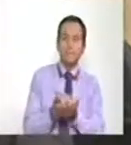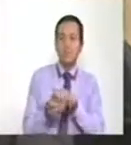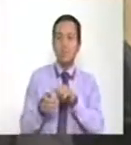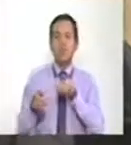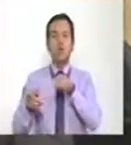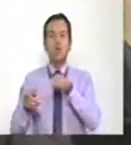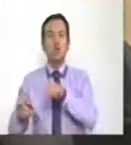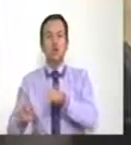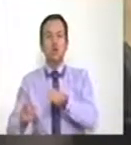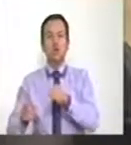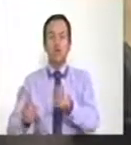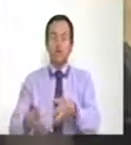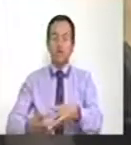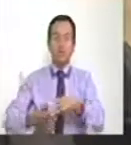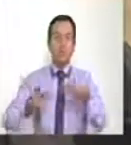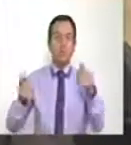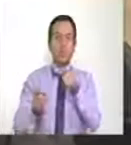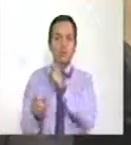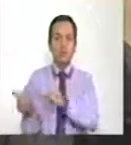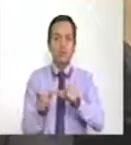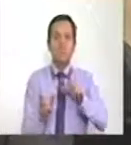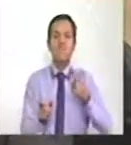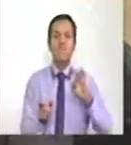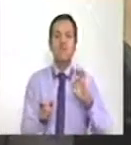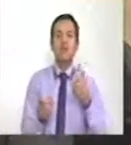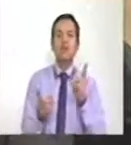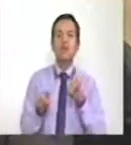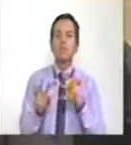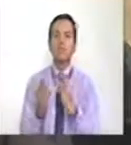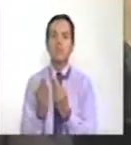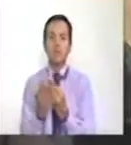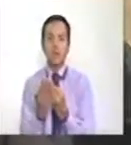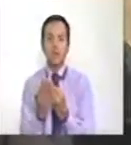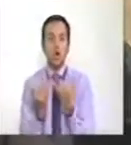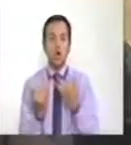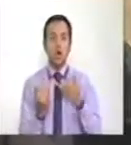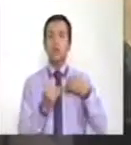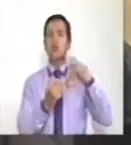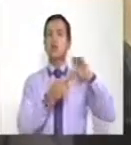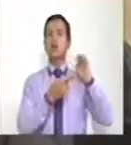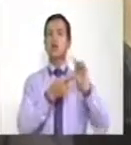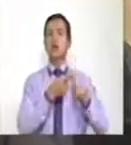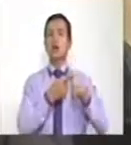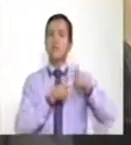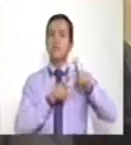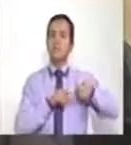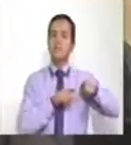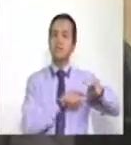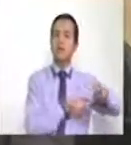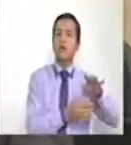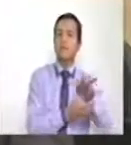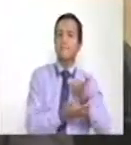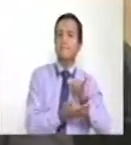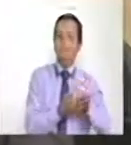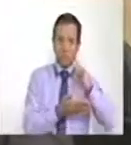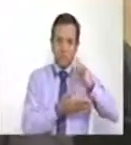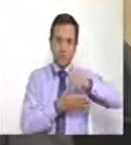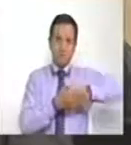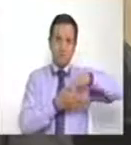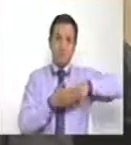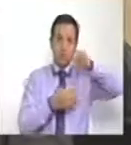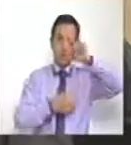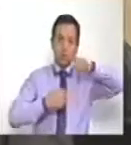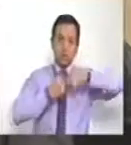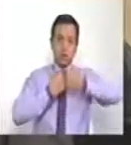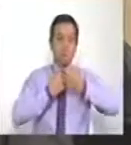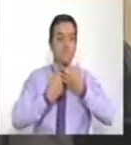Hoy, meses después de la firma del acuerdo, todavía, honorables senadores,